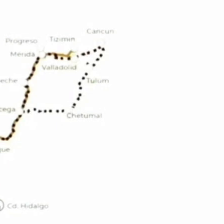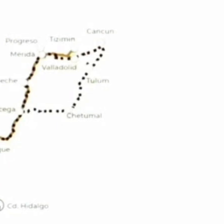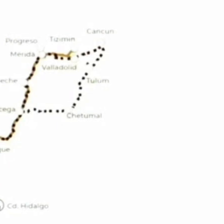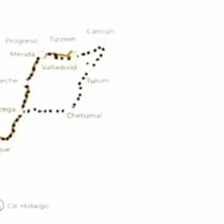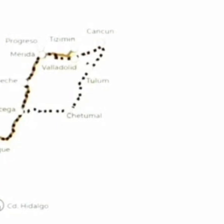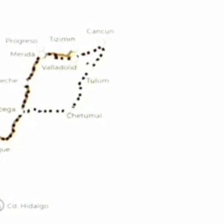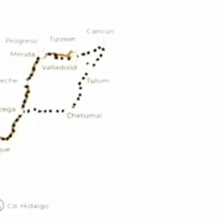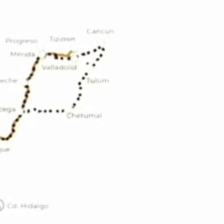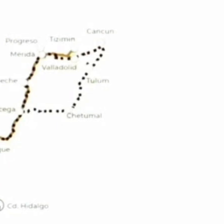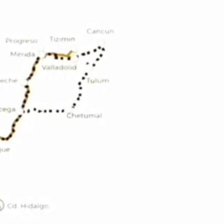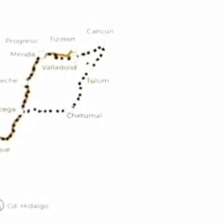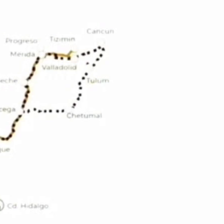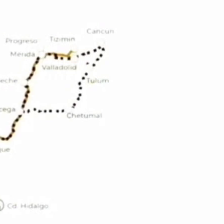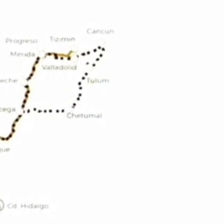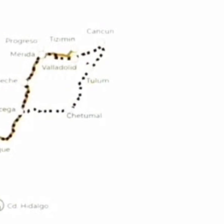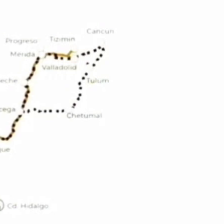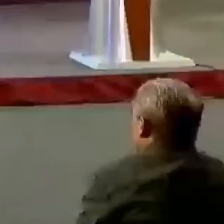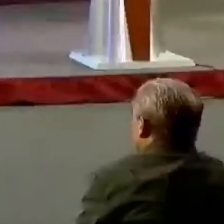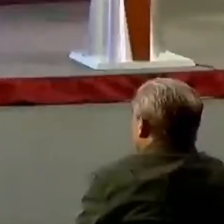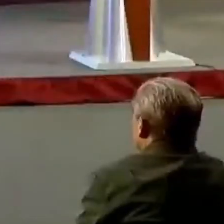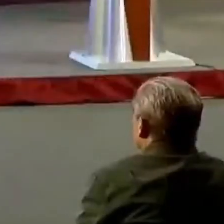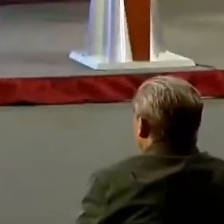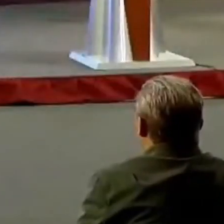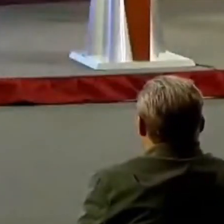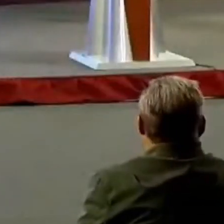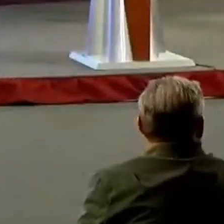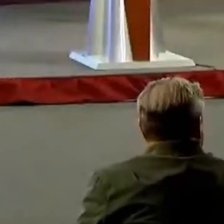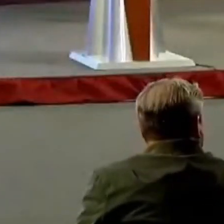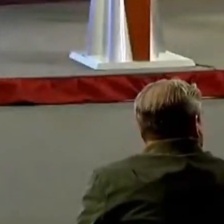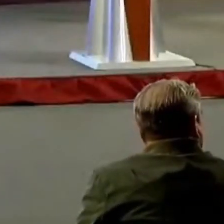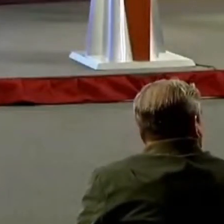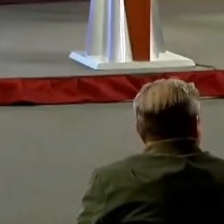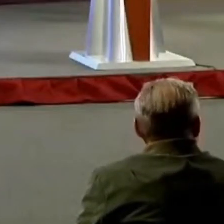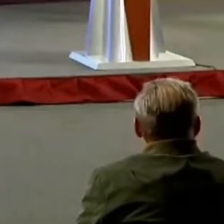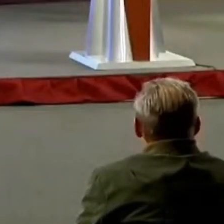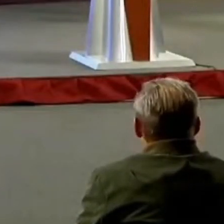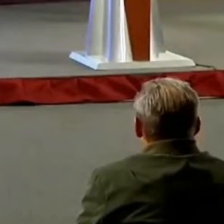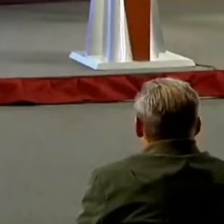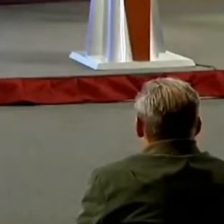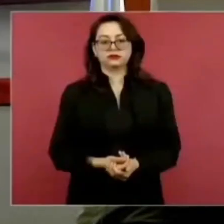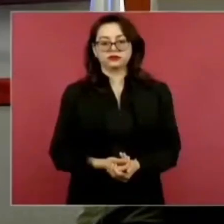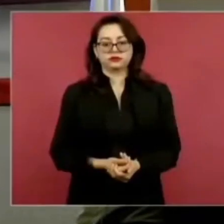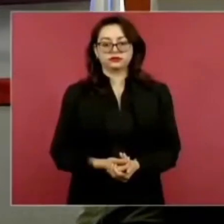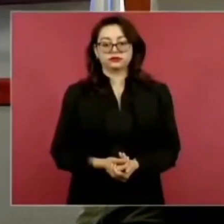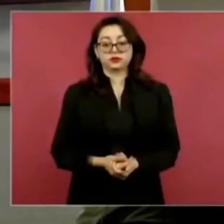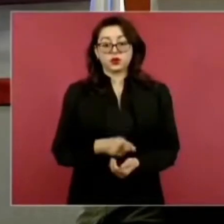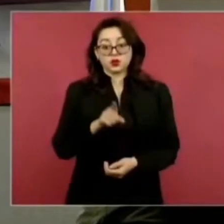para el futuro. Presidente. Fíjate lo que ocasionó tu pregunta.